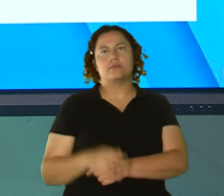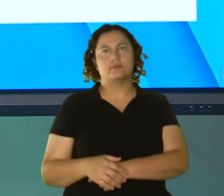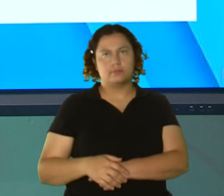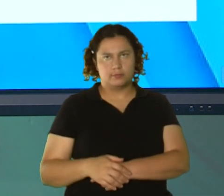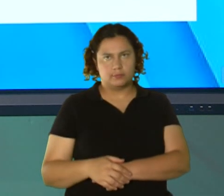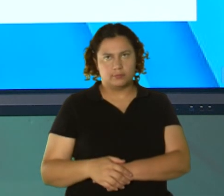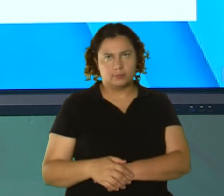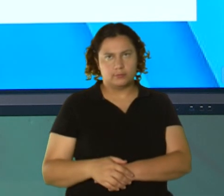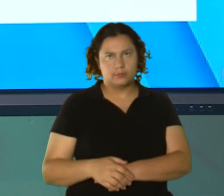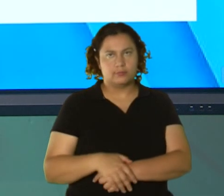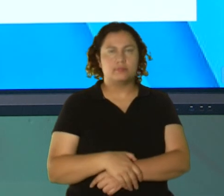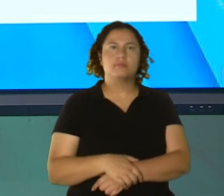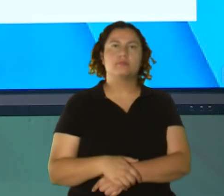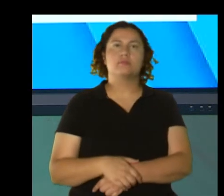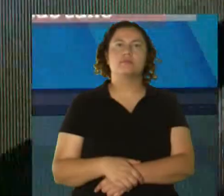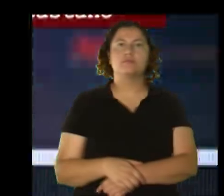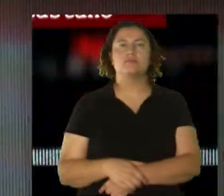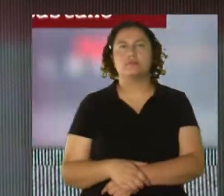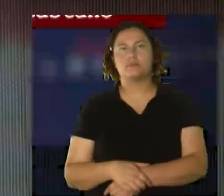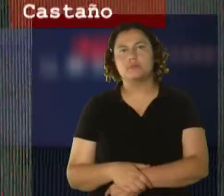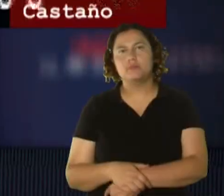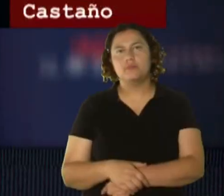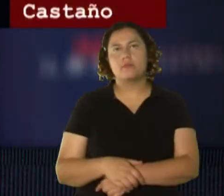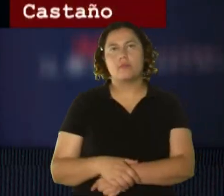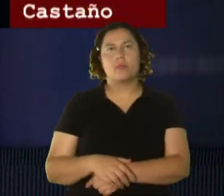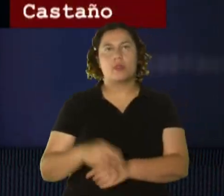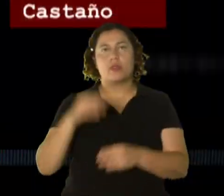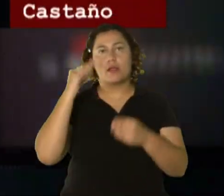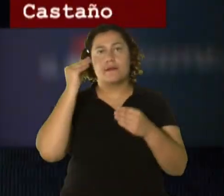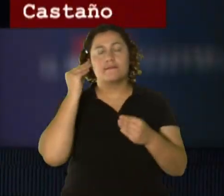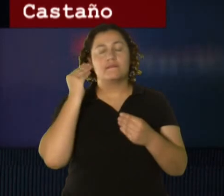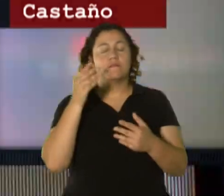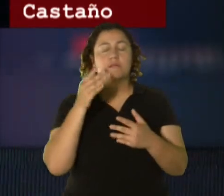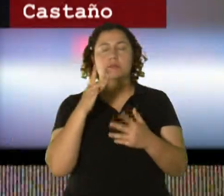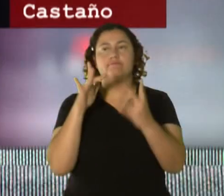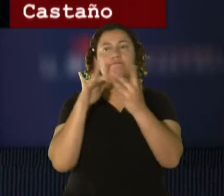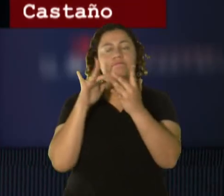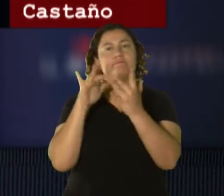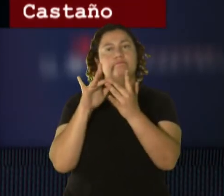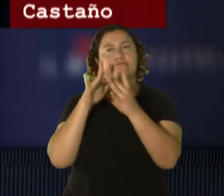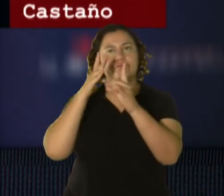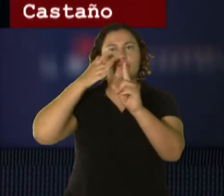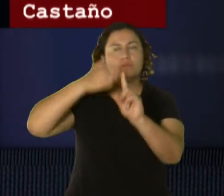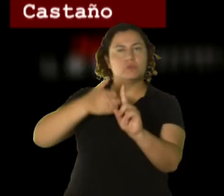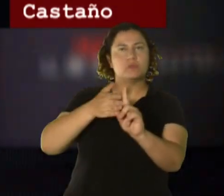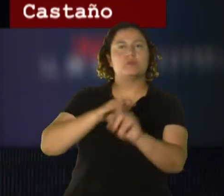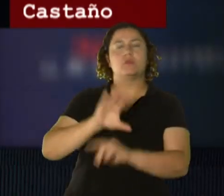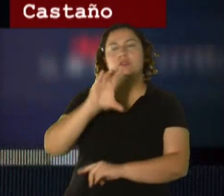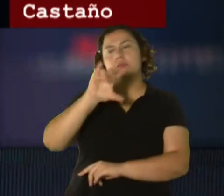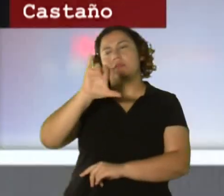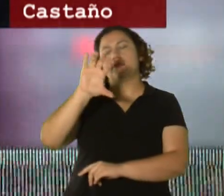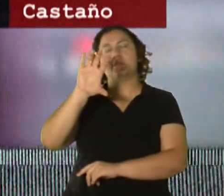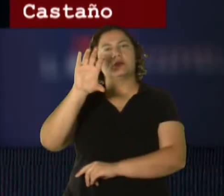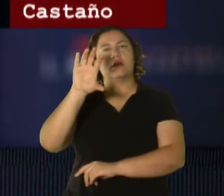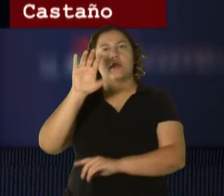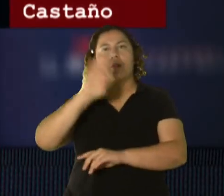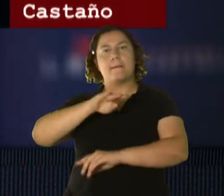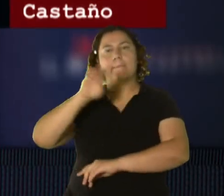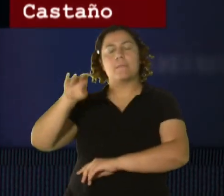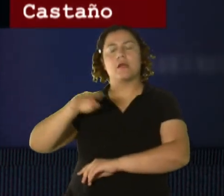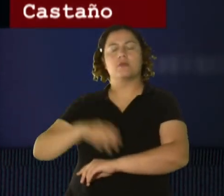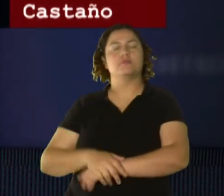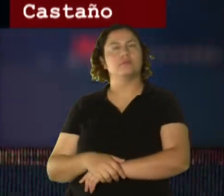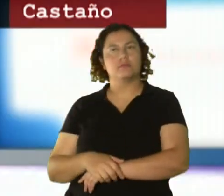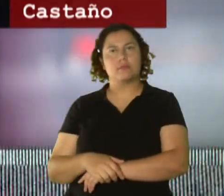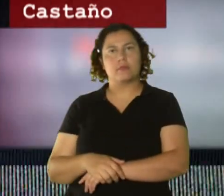Vamos a ver, si usted tiene información, comunicarnos directamente con el CIC de Bayamón al Cuerpo de